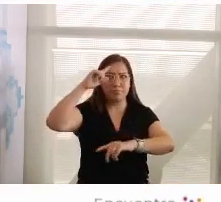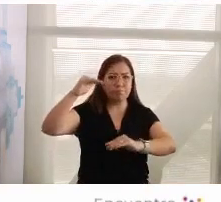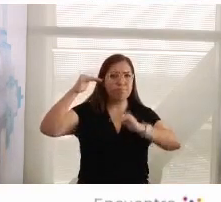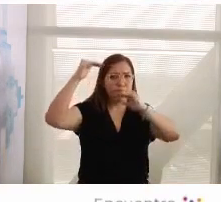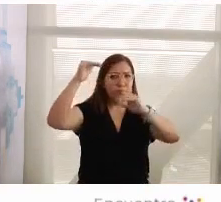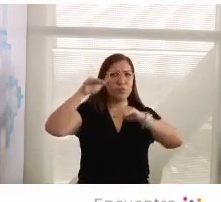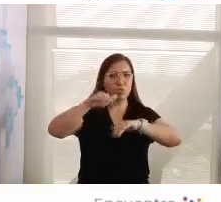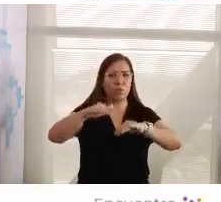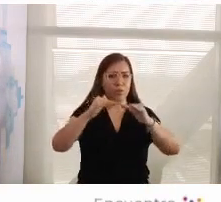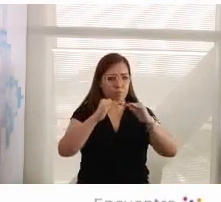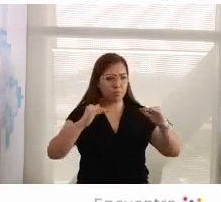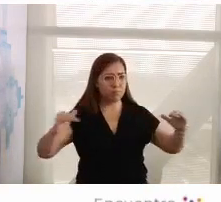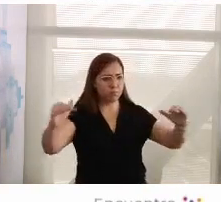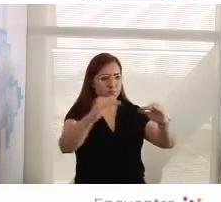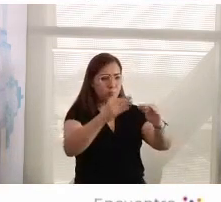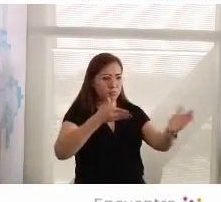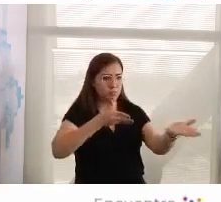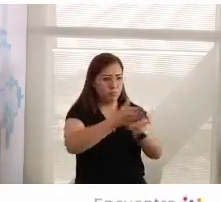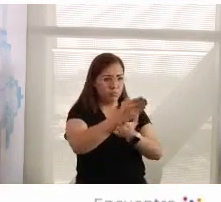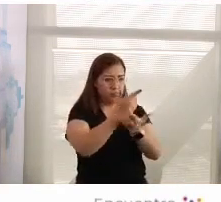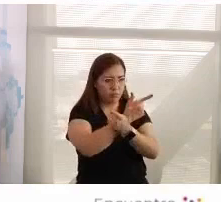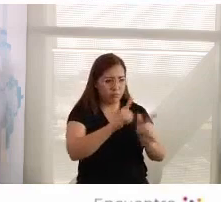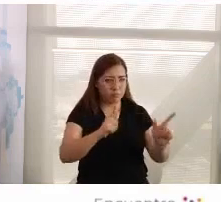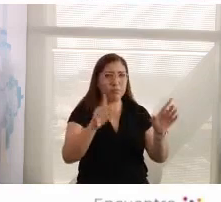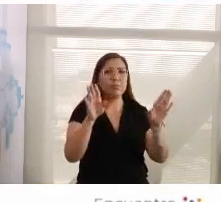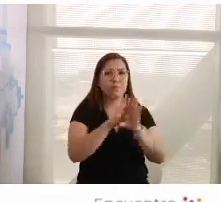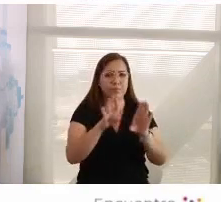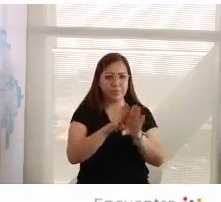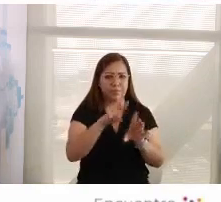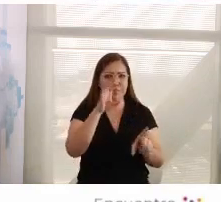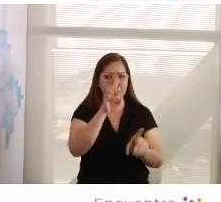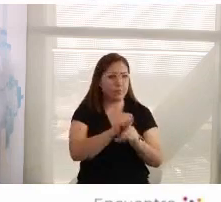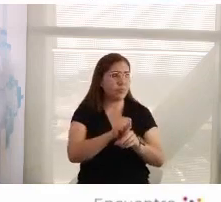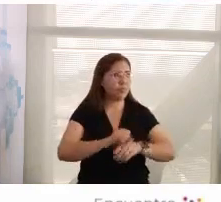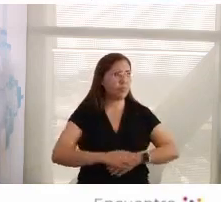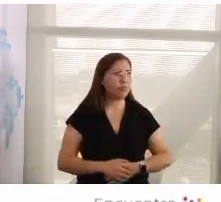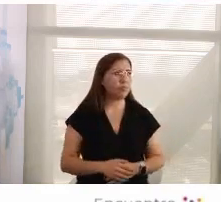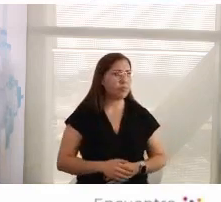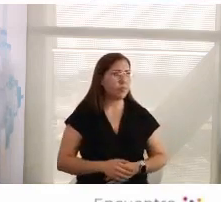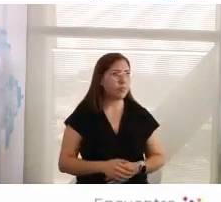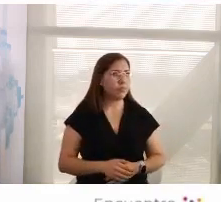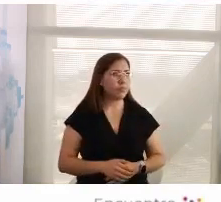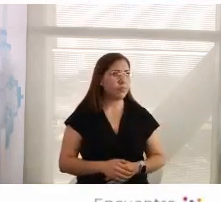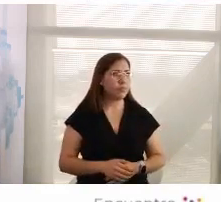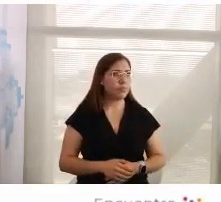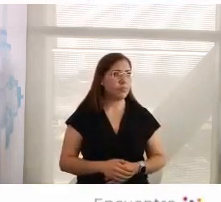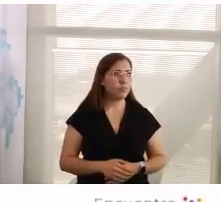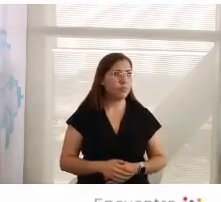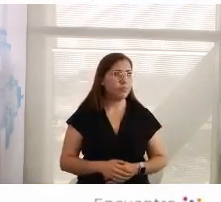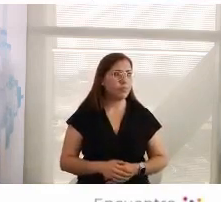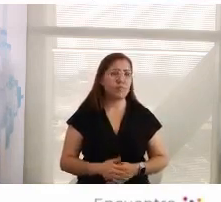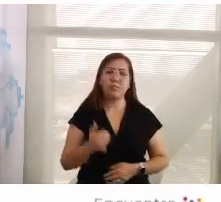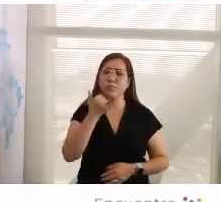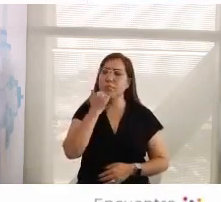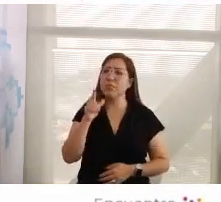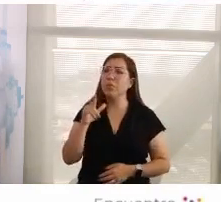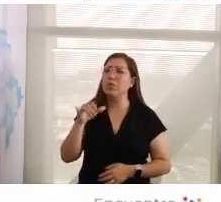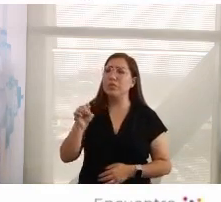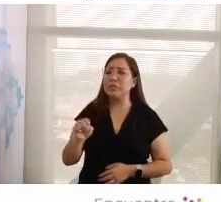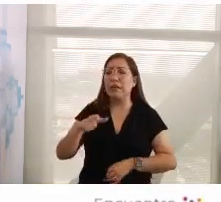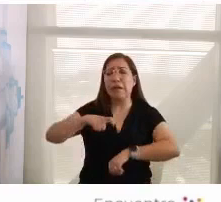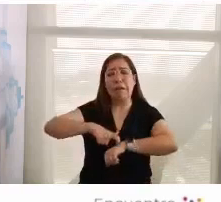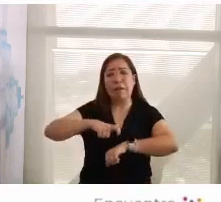democracia y de acceso a las libertades? Gracias. Yo creo que tiene que... Perdón, Luis, estamos súper contrarreloj, entonces,